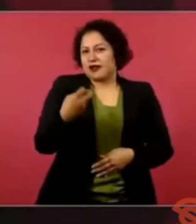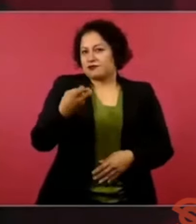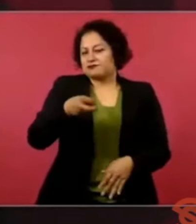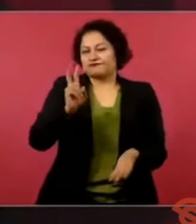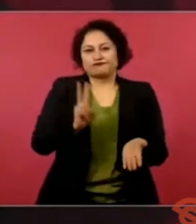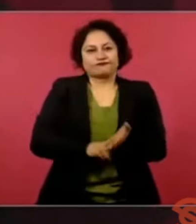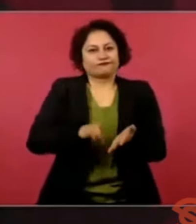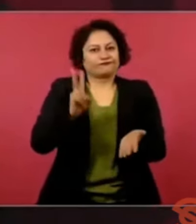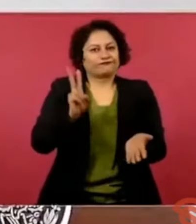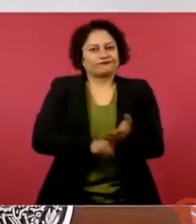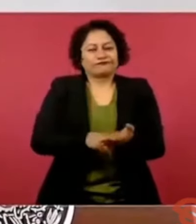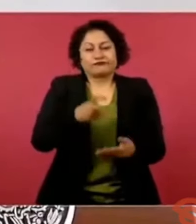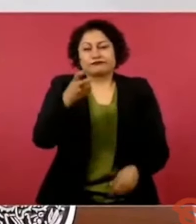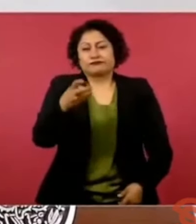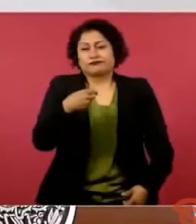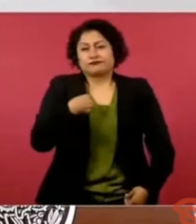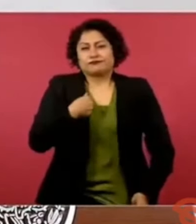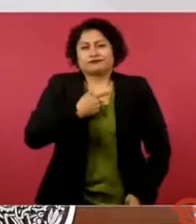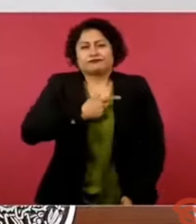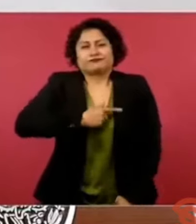que valga más que eso,